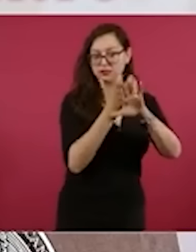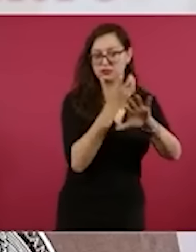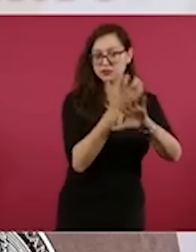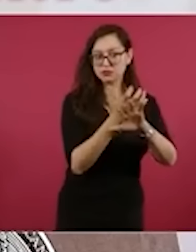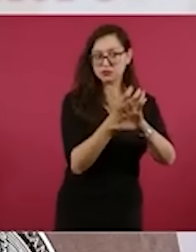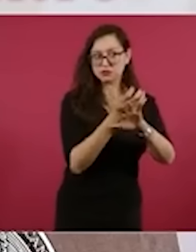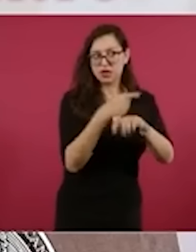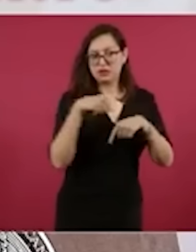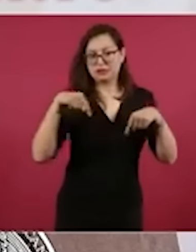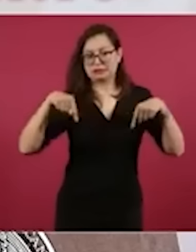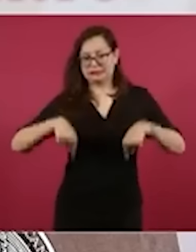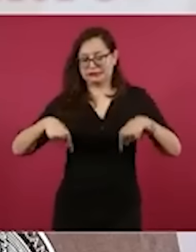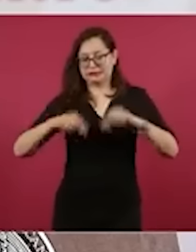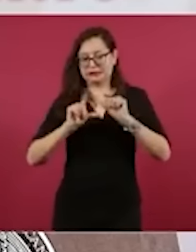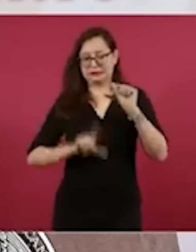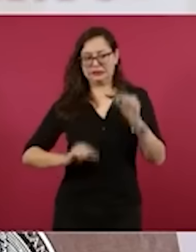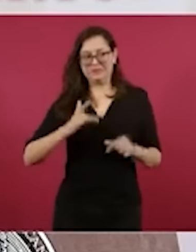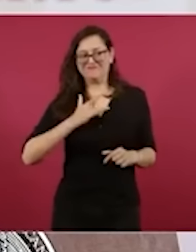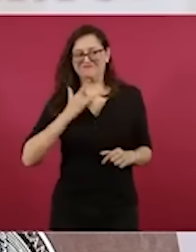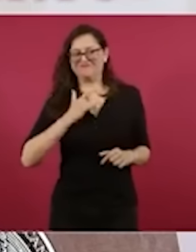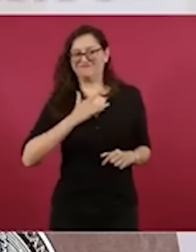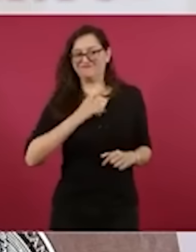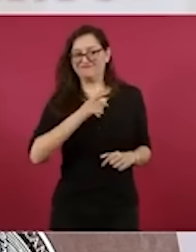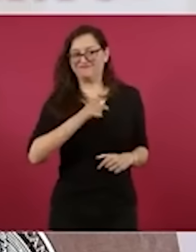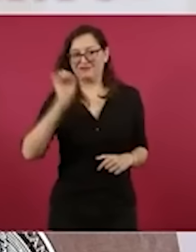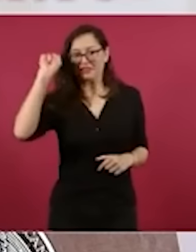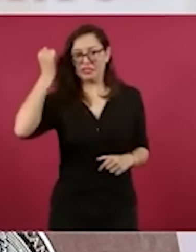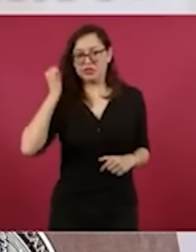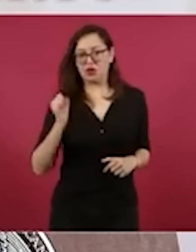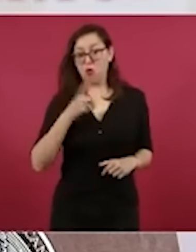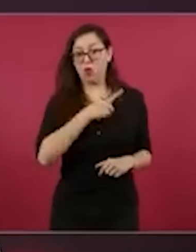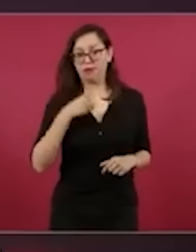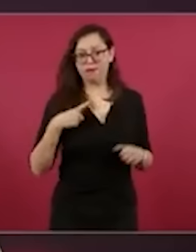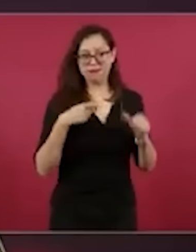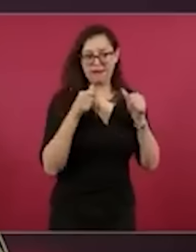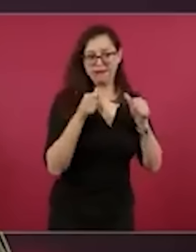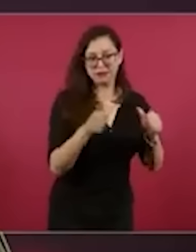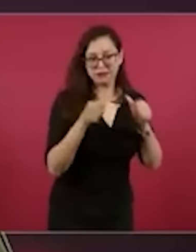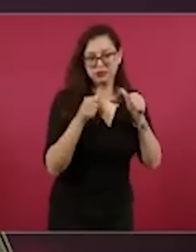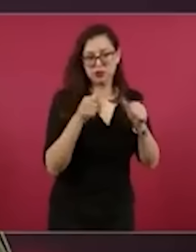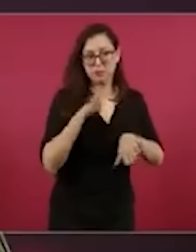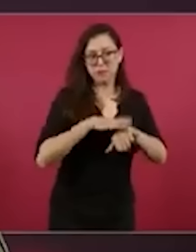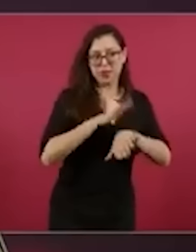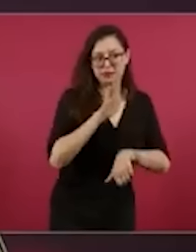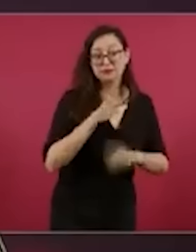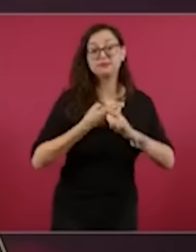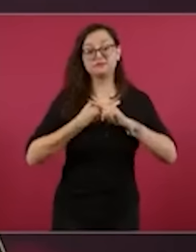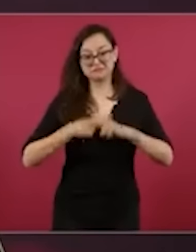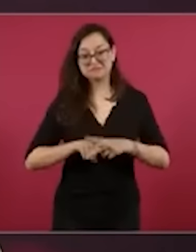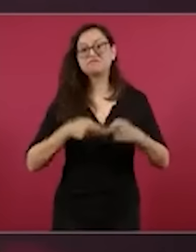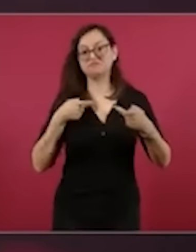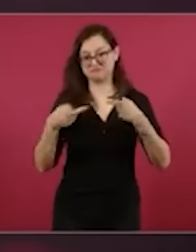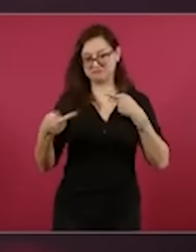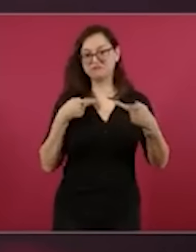parte del Gabinete Seguridad, estar atentos a lo que sucedía, principalmente para